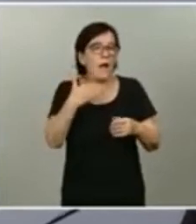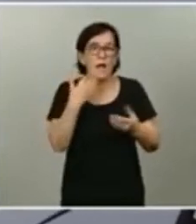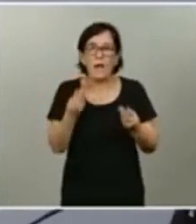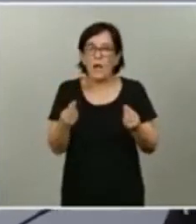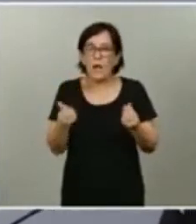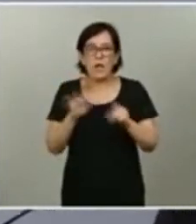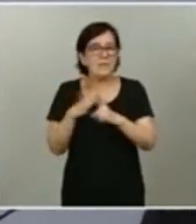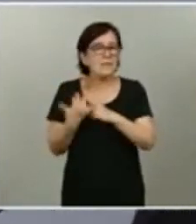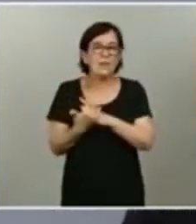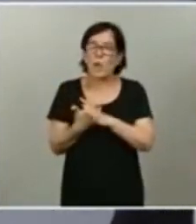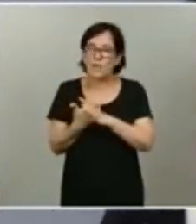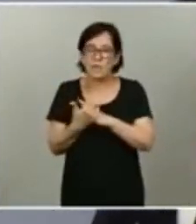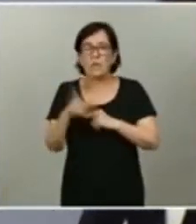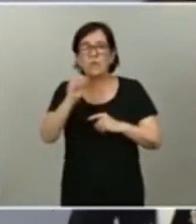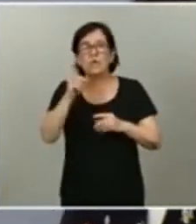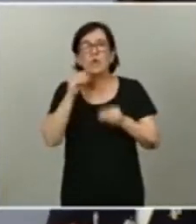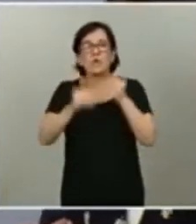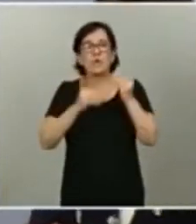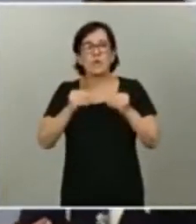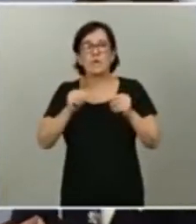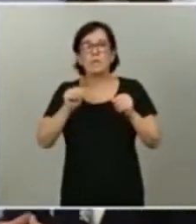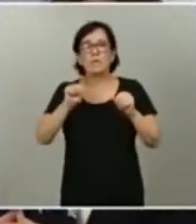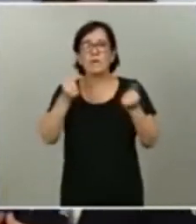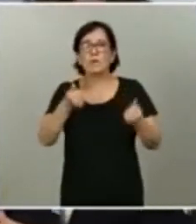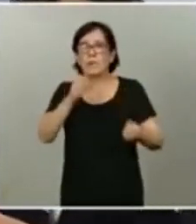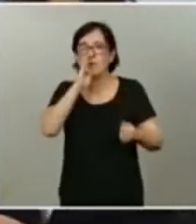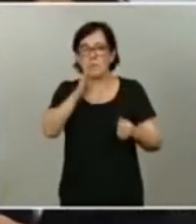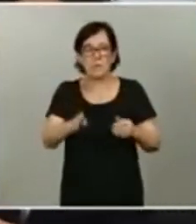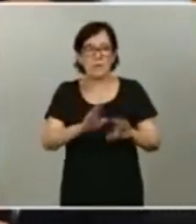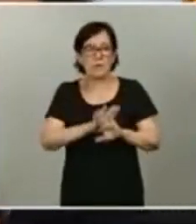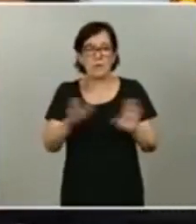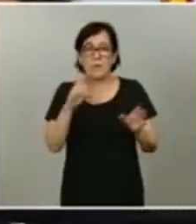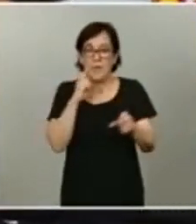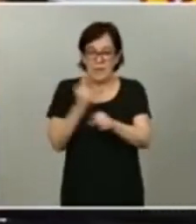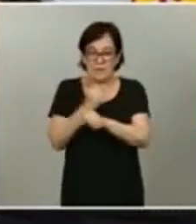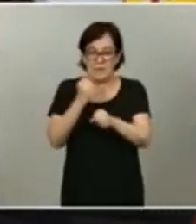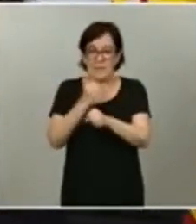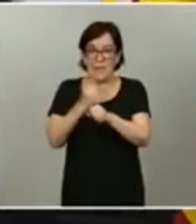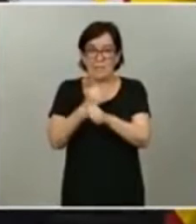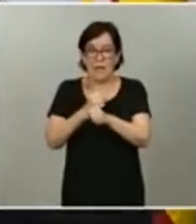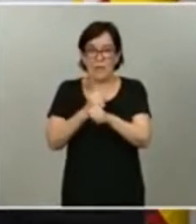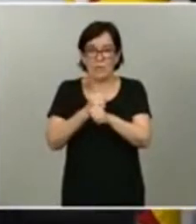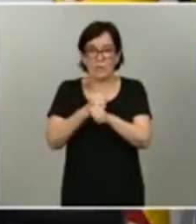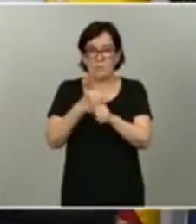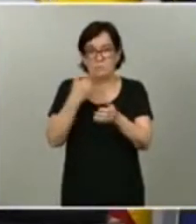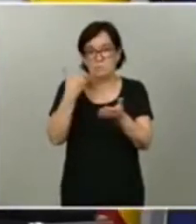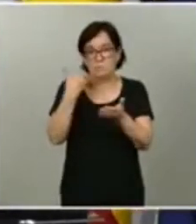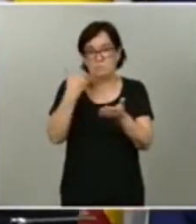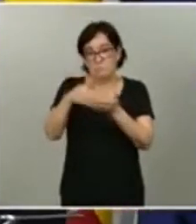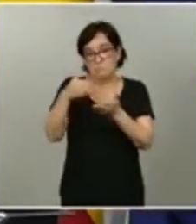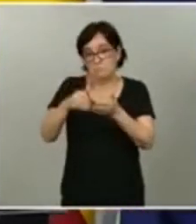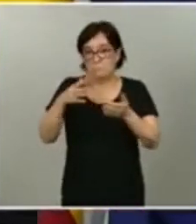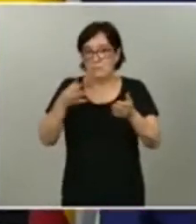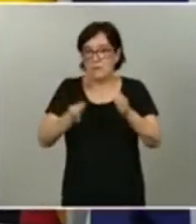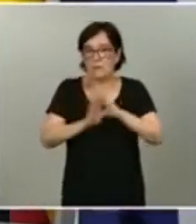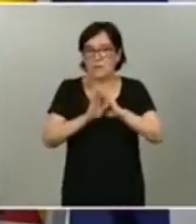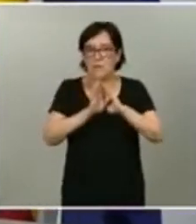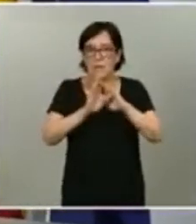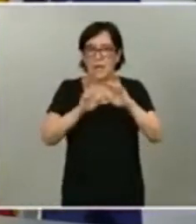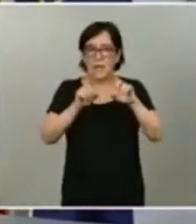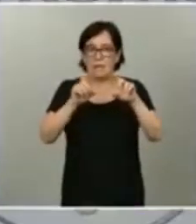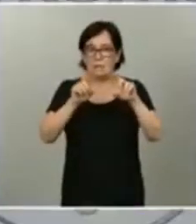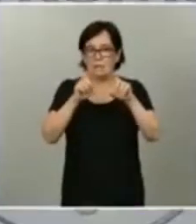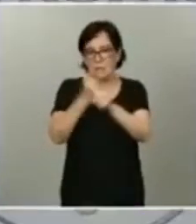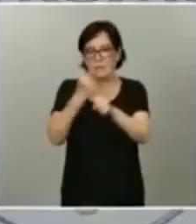que no provoque de forma directa una salida de los trabajadores del mercado laboral. De alguna forma, los ERTE de